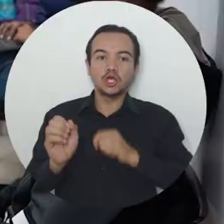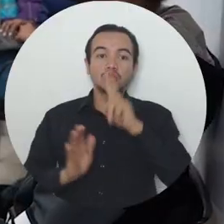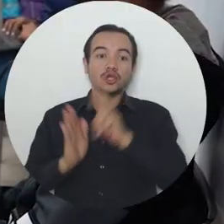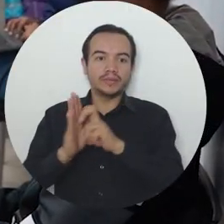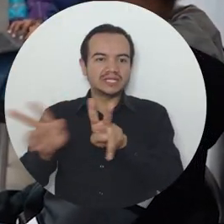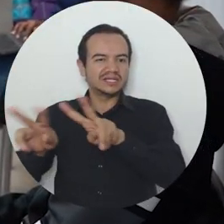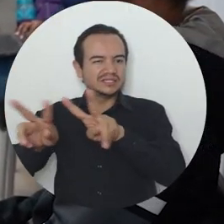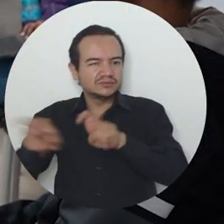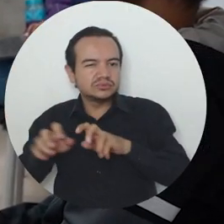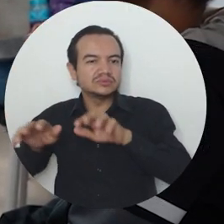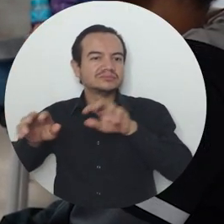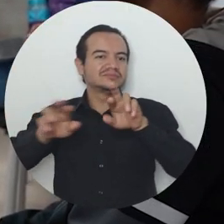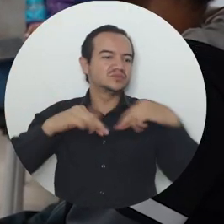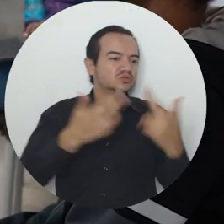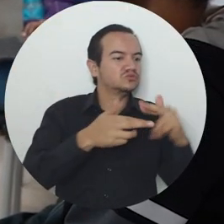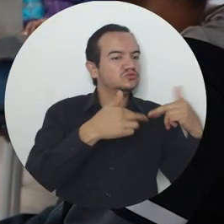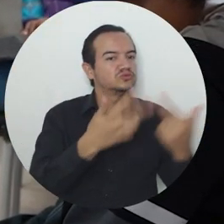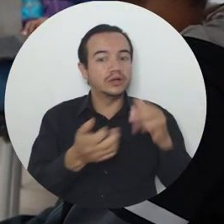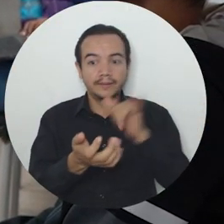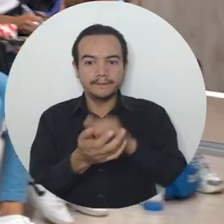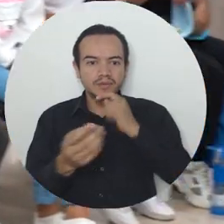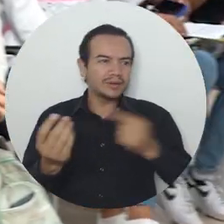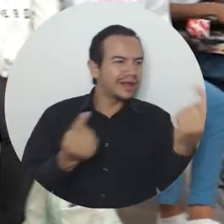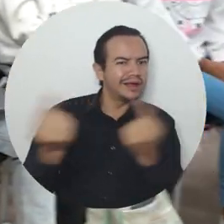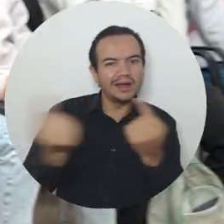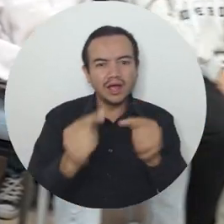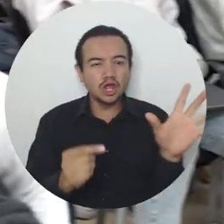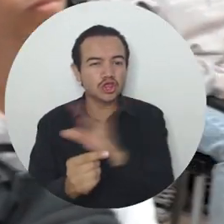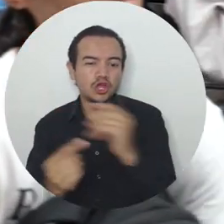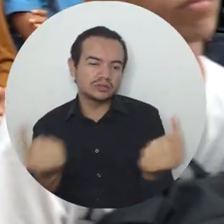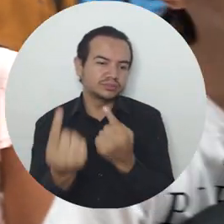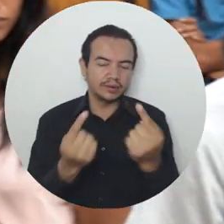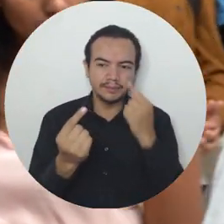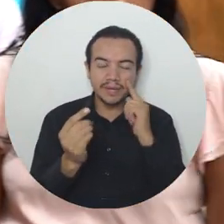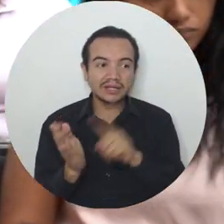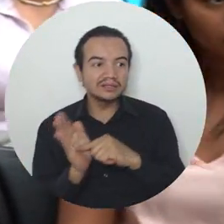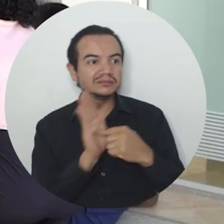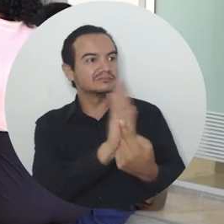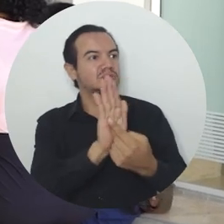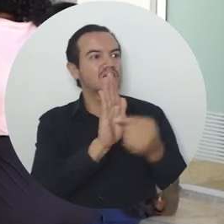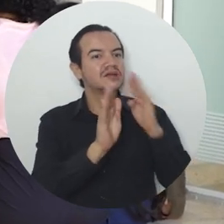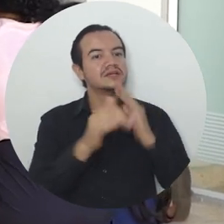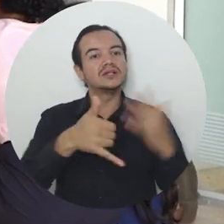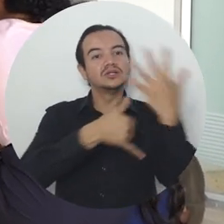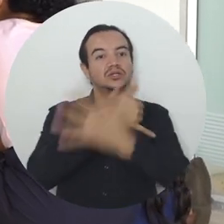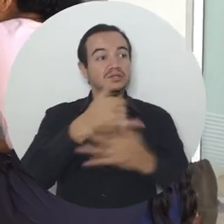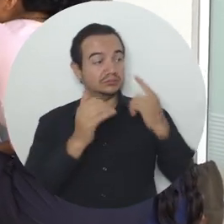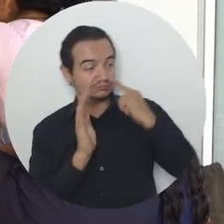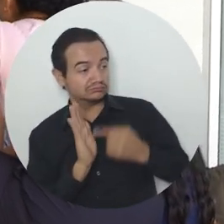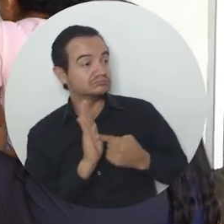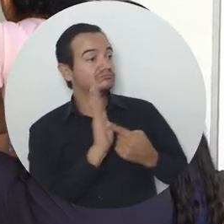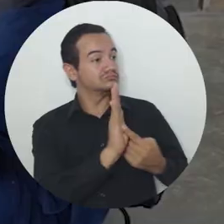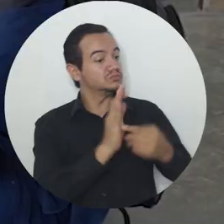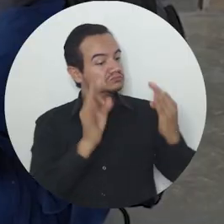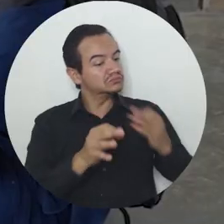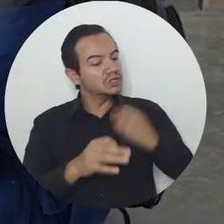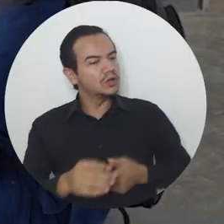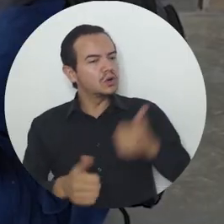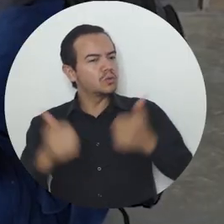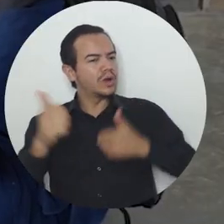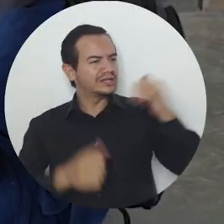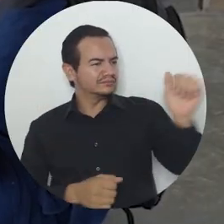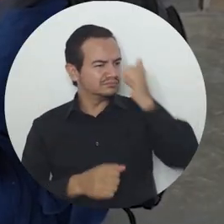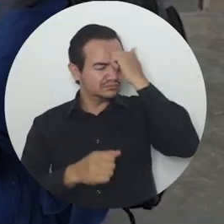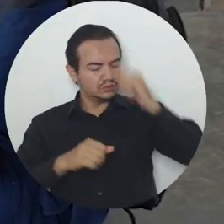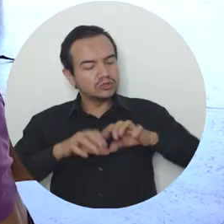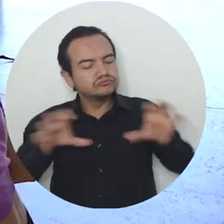vinculación de colectivos estudiantiles y jóvenes de todos los programas, y así convertirse en referente para universidades a nivel nacional, demostrando